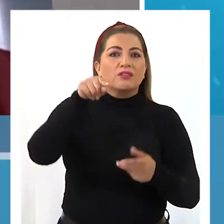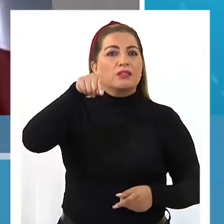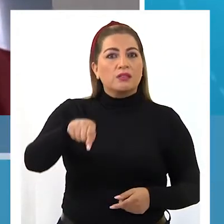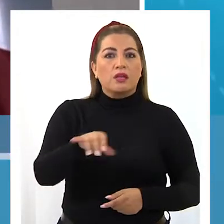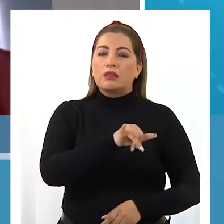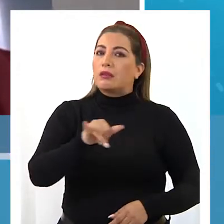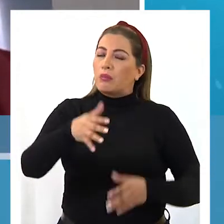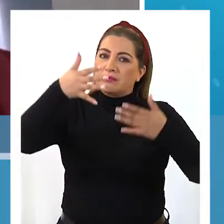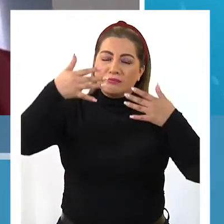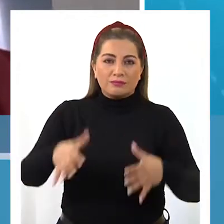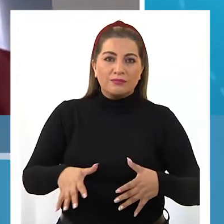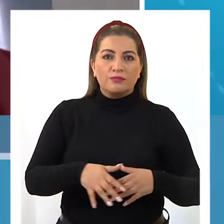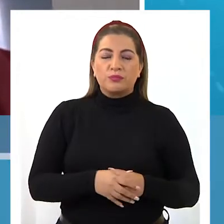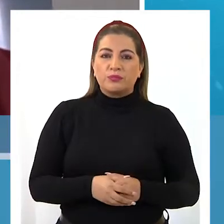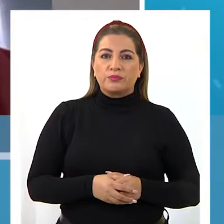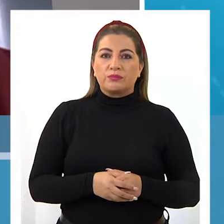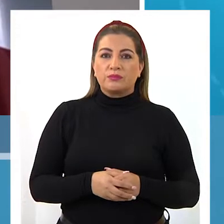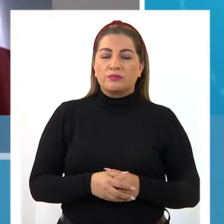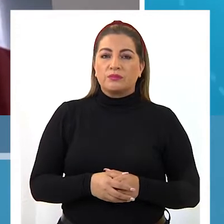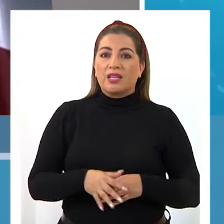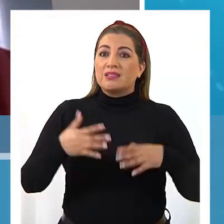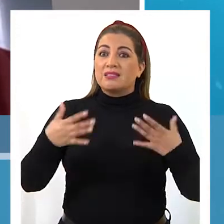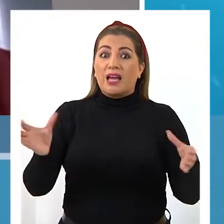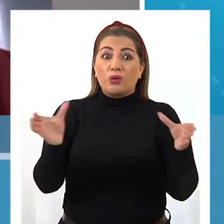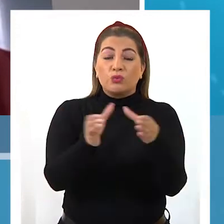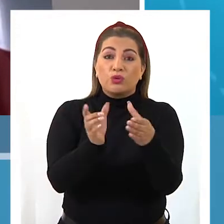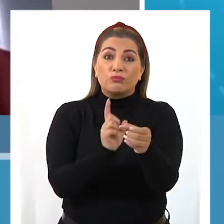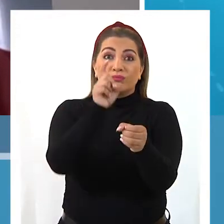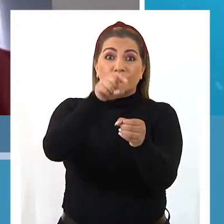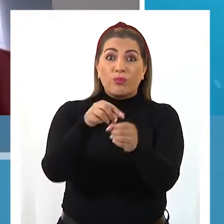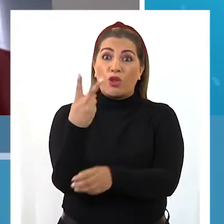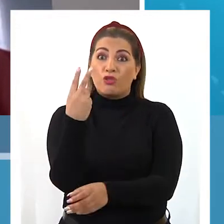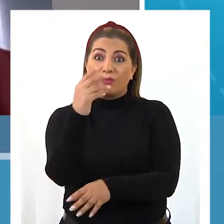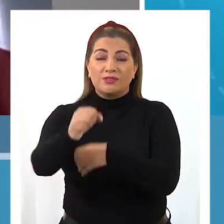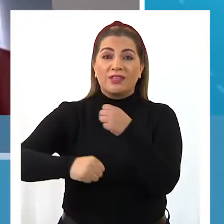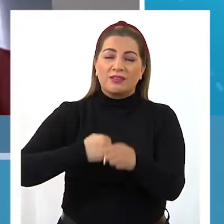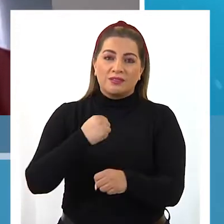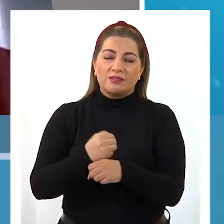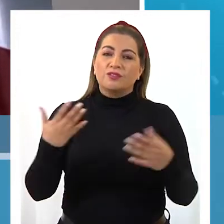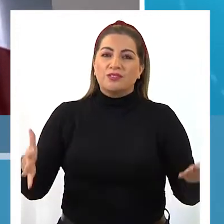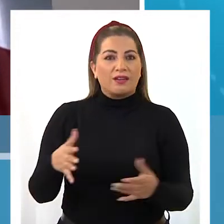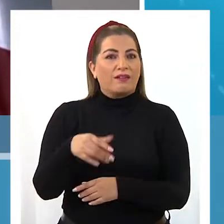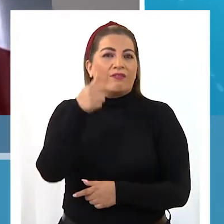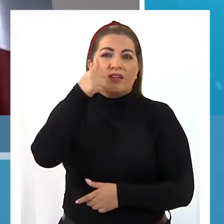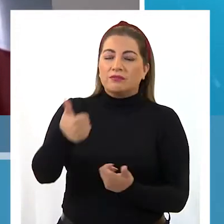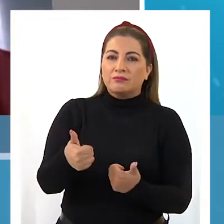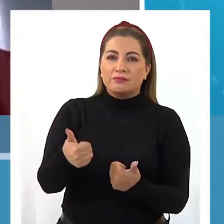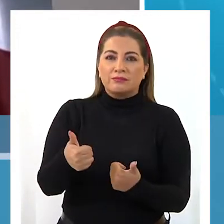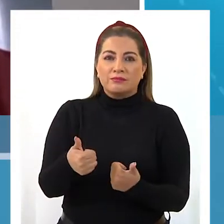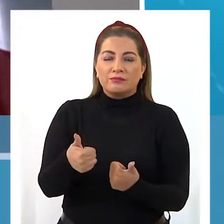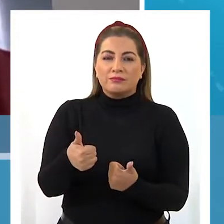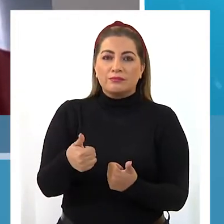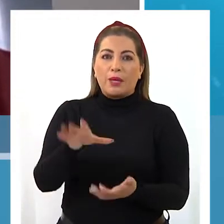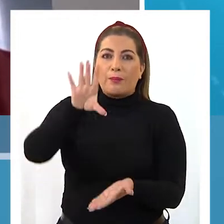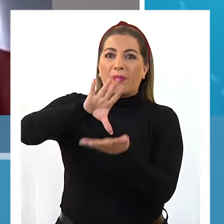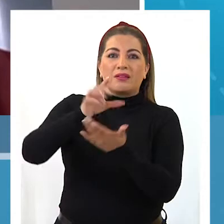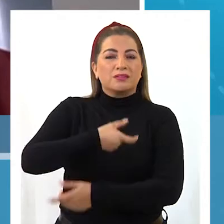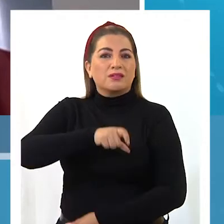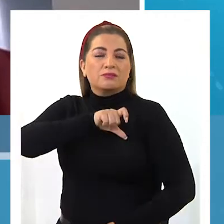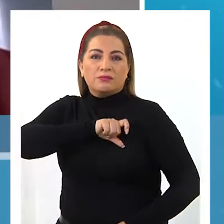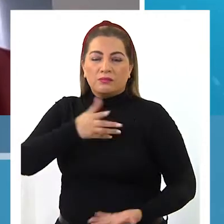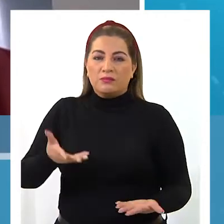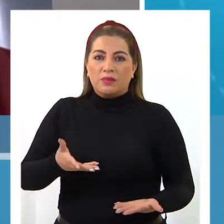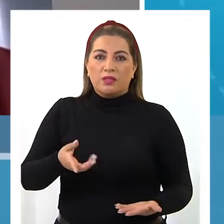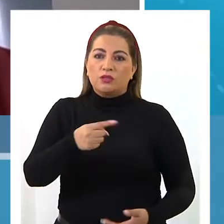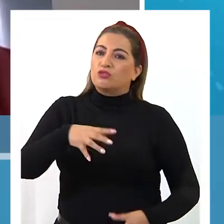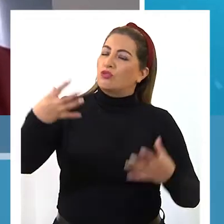hasta que llegue la oportunidad de que él pase a la mesilla a los 12 años, y ahí tendríamos que ver bien en España, ellos